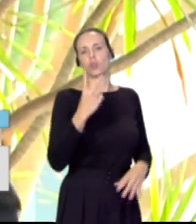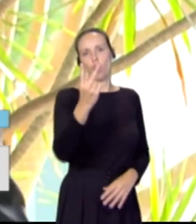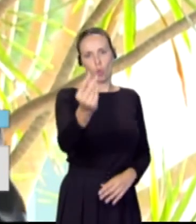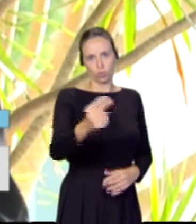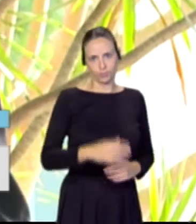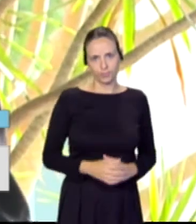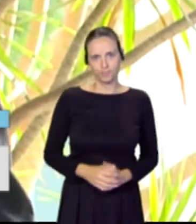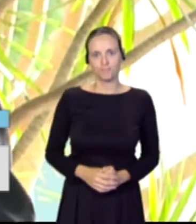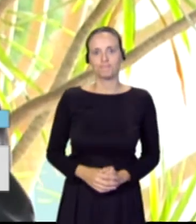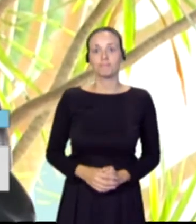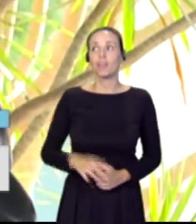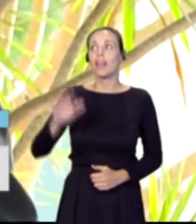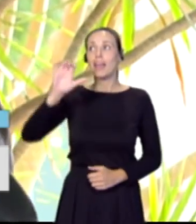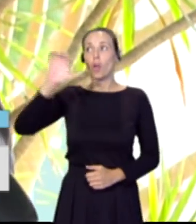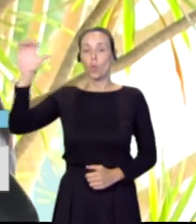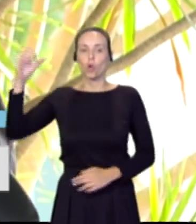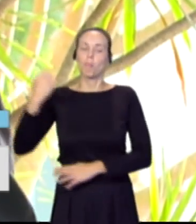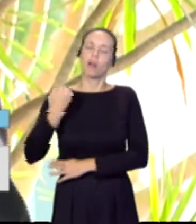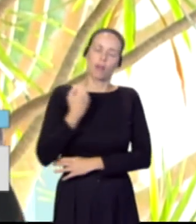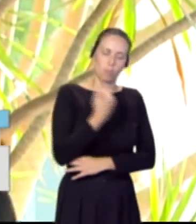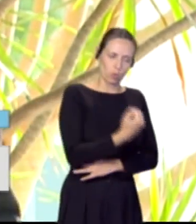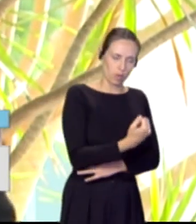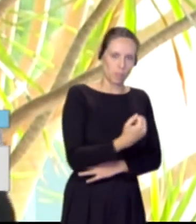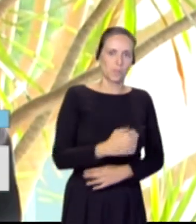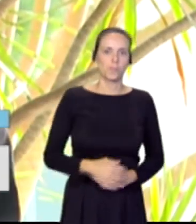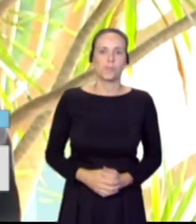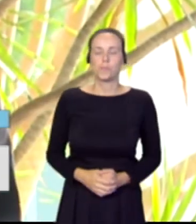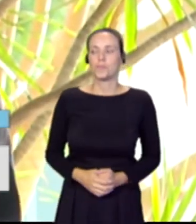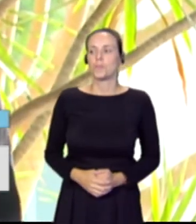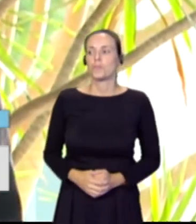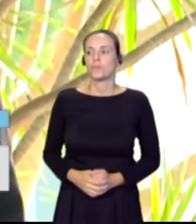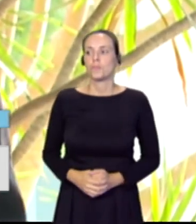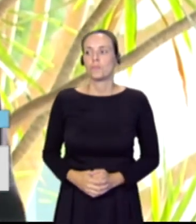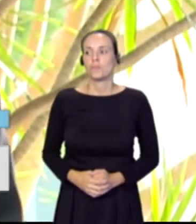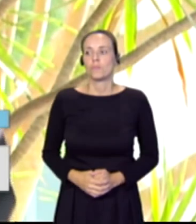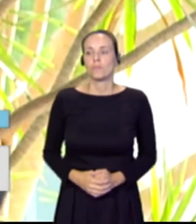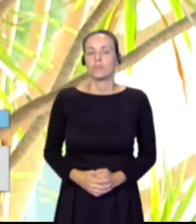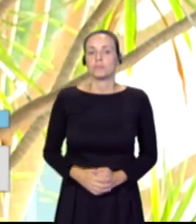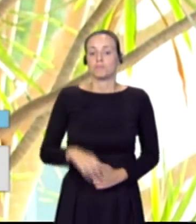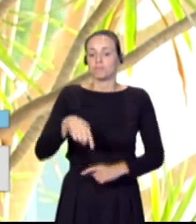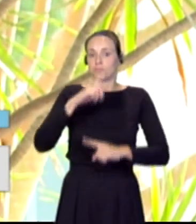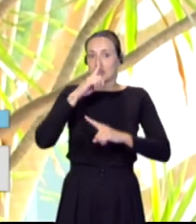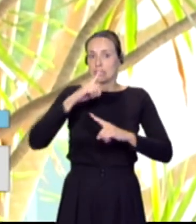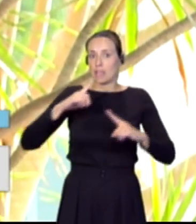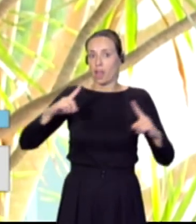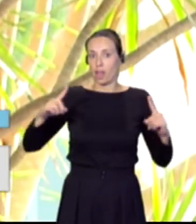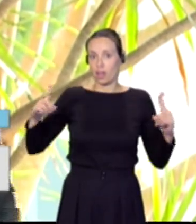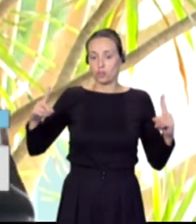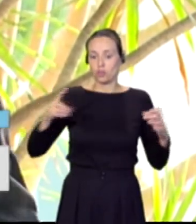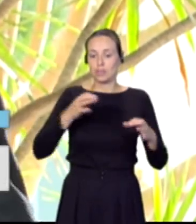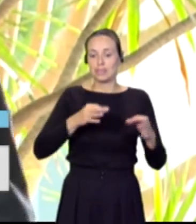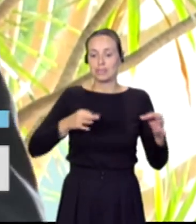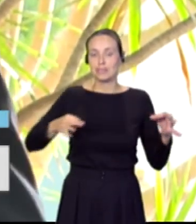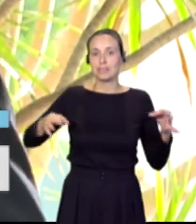Europa está a vuestro lado. Este año las islas Canarias se están